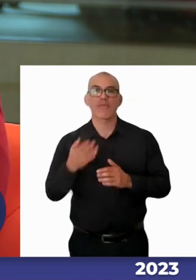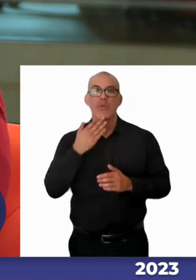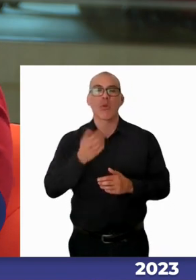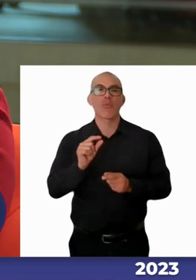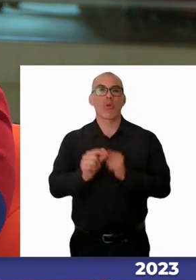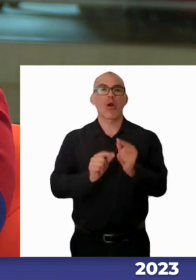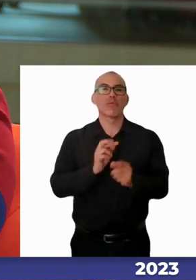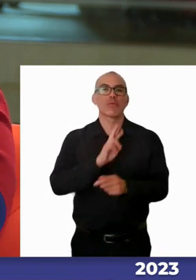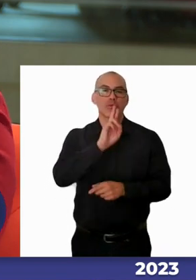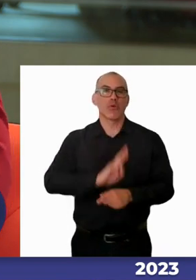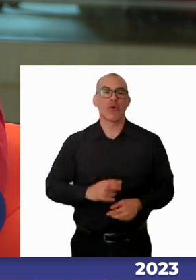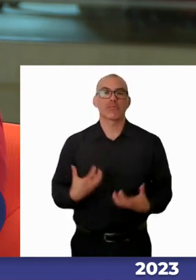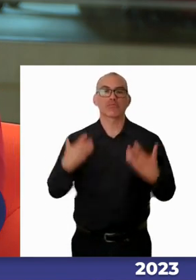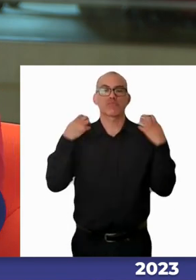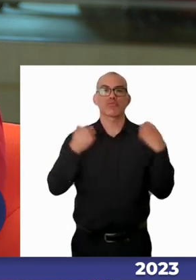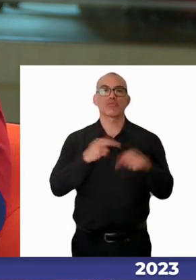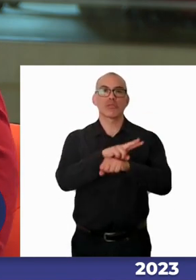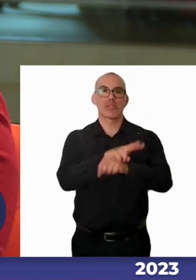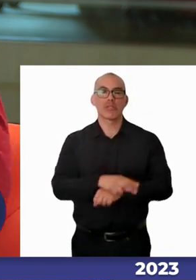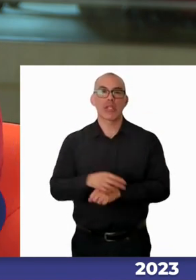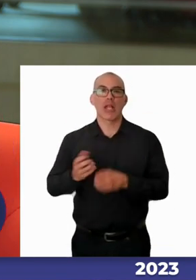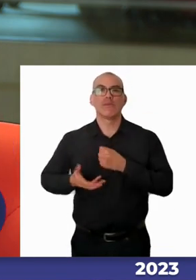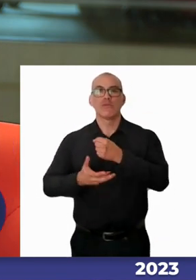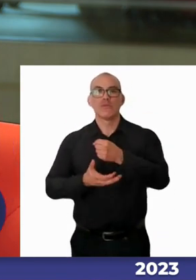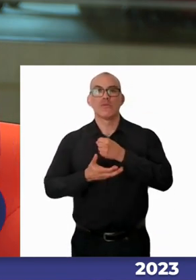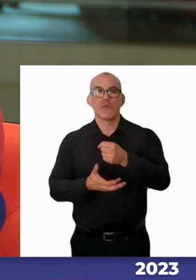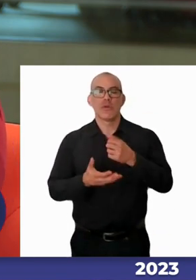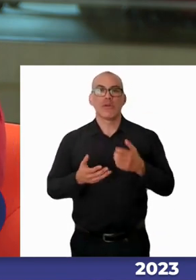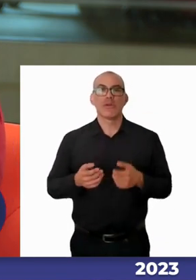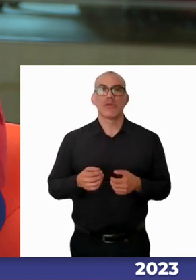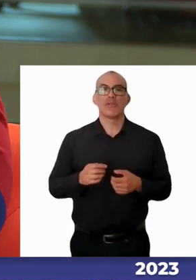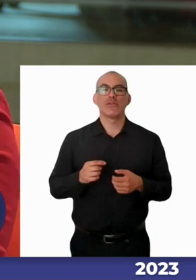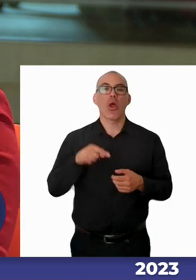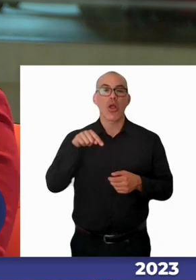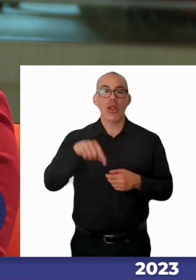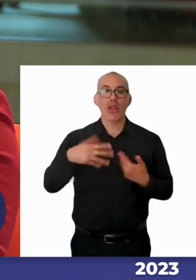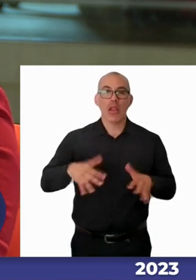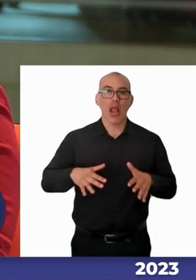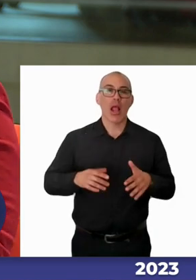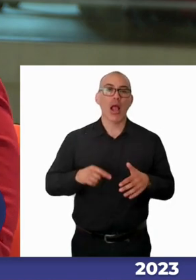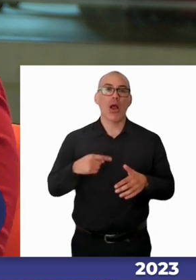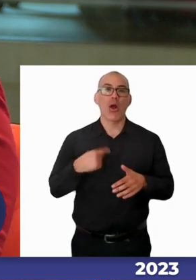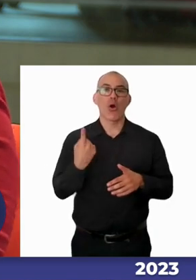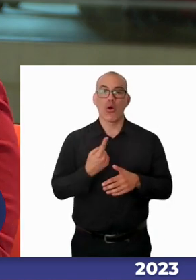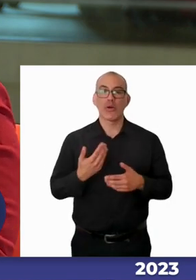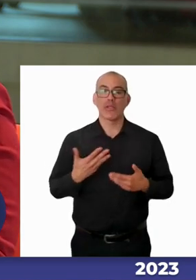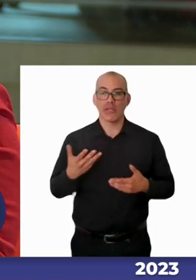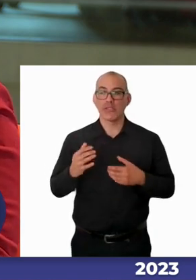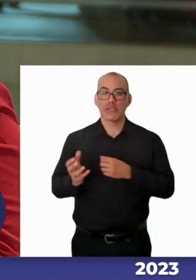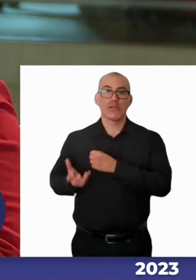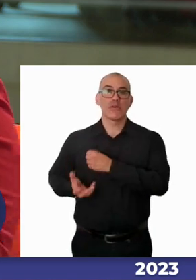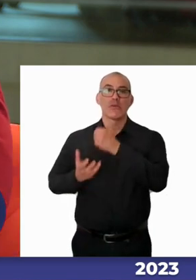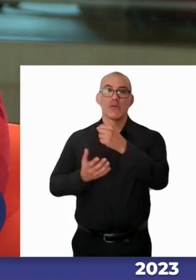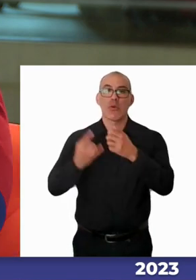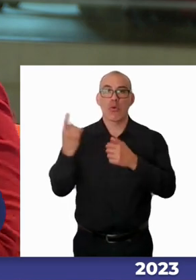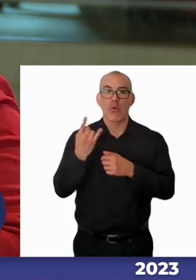que al principio se ganaban por proyecto y hoy en día son parte de los recursos de la universidad obviamente no siempre dan abasto